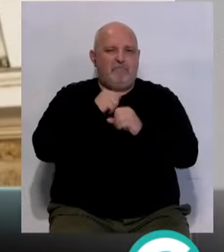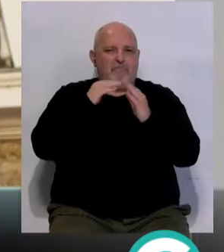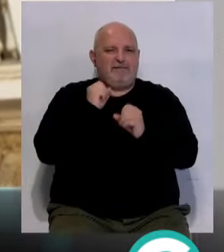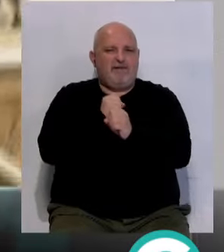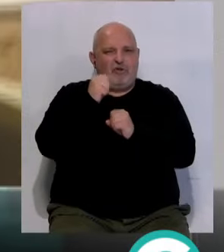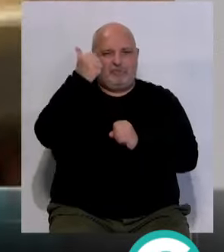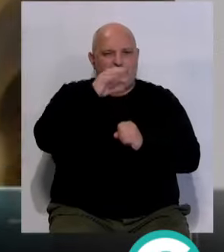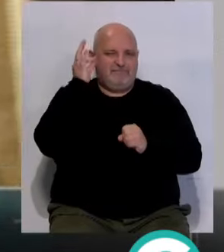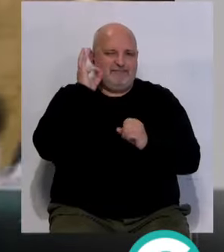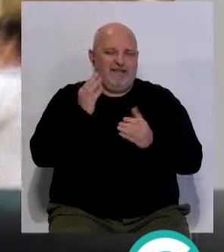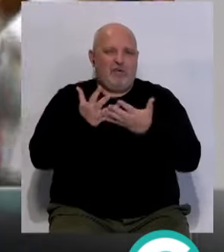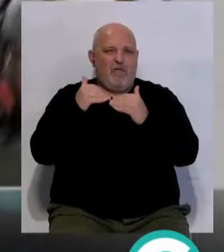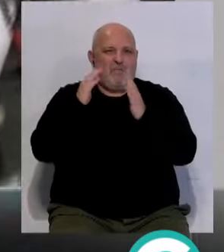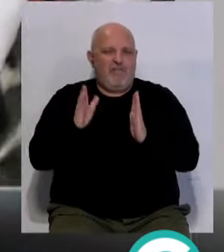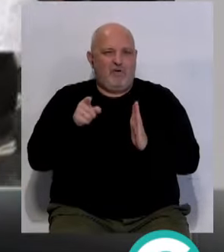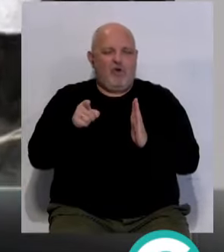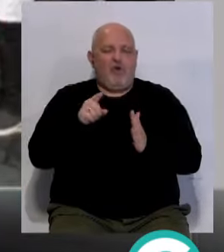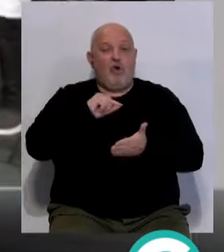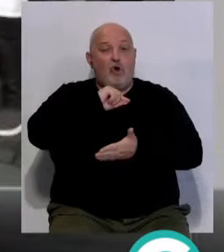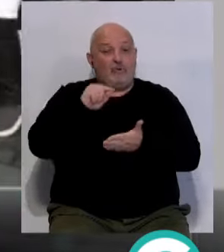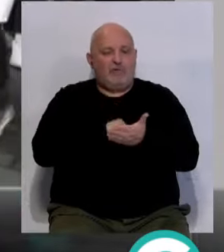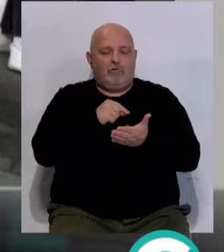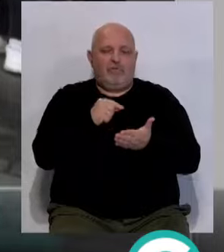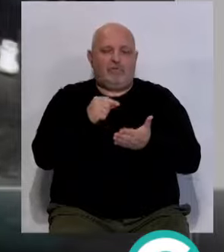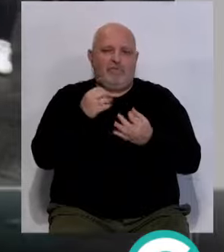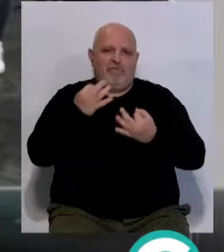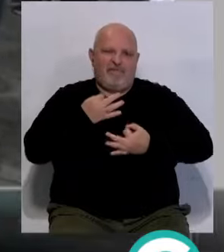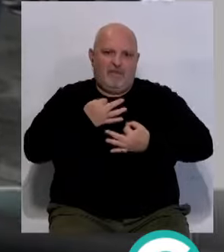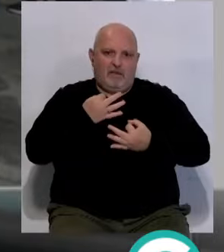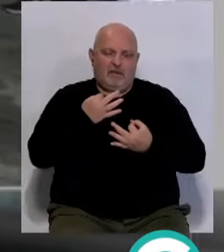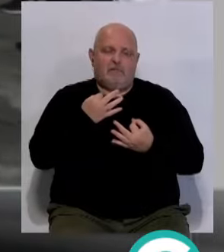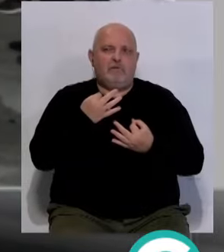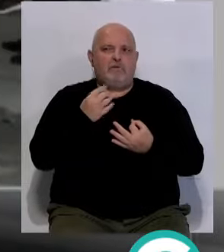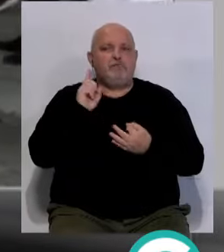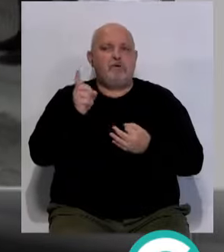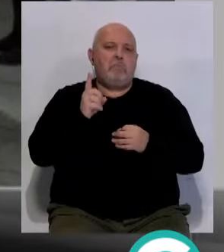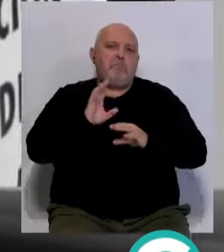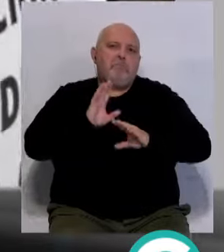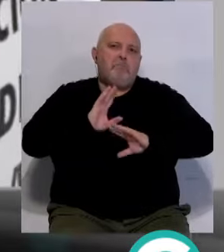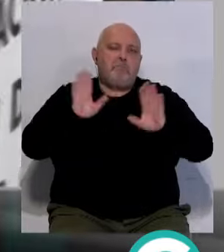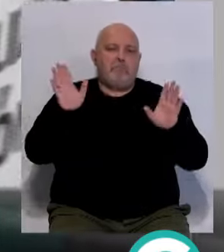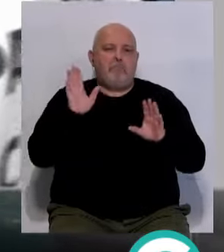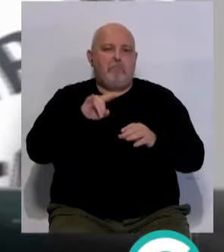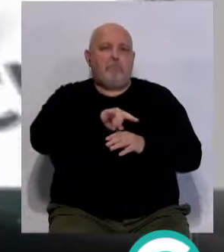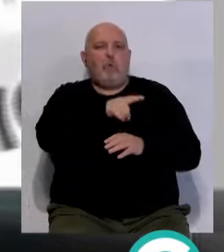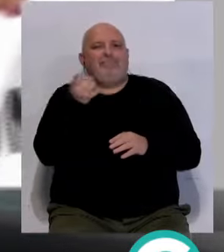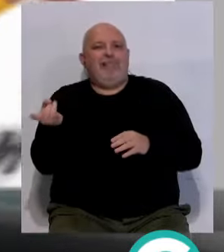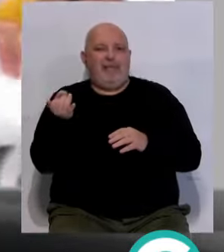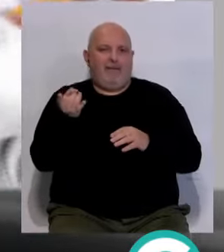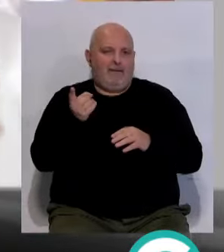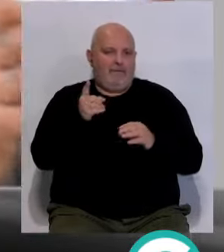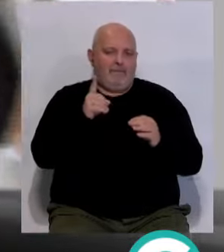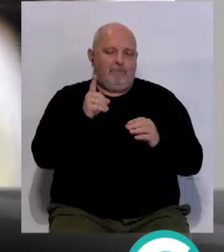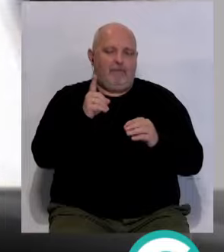trabajadoras y un pliego, un contrato que en nuestra opinión no debe ser sino solamente un puente hacia la